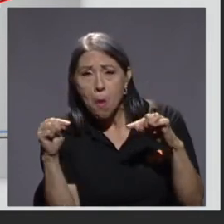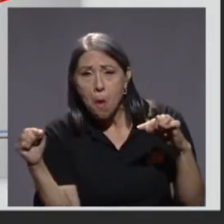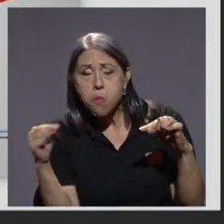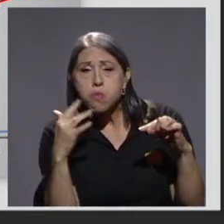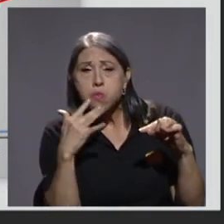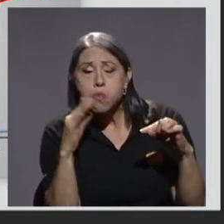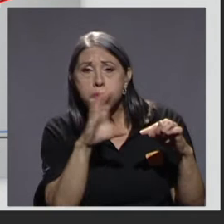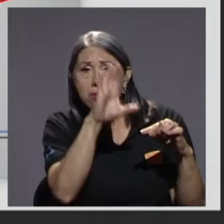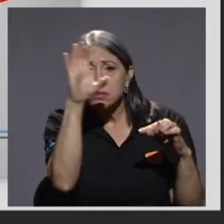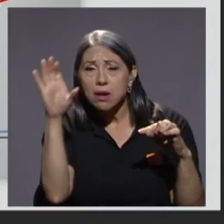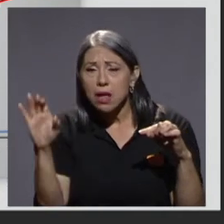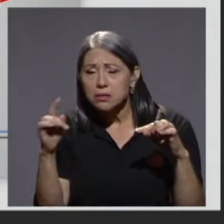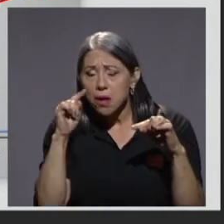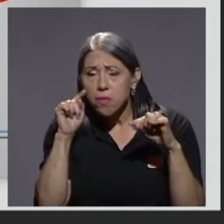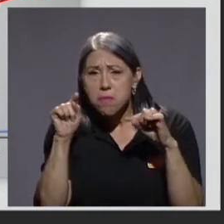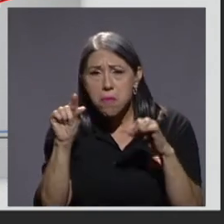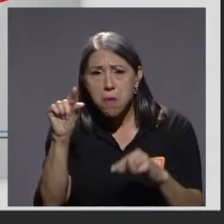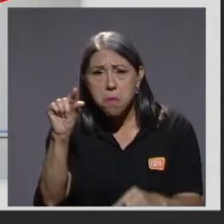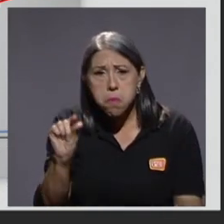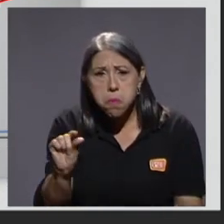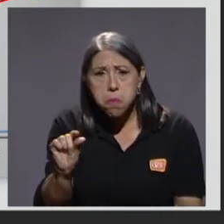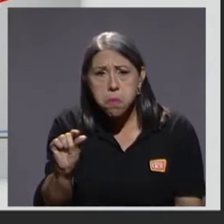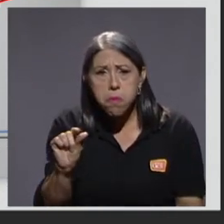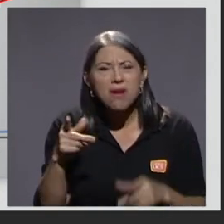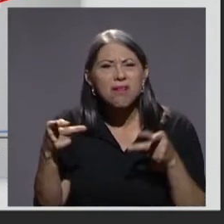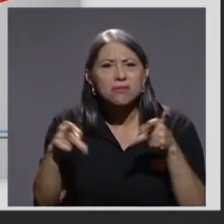línea celeste. ¿Qué sucede?